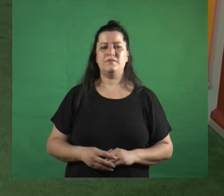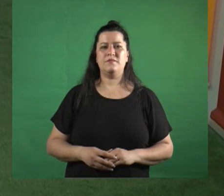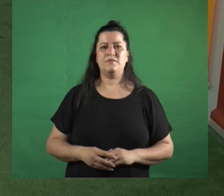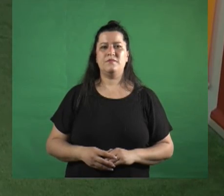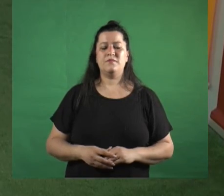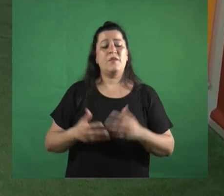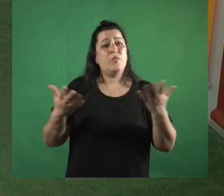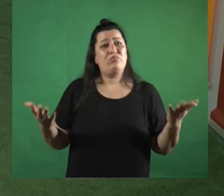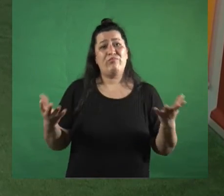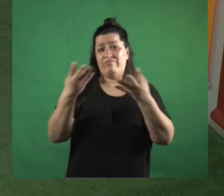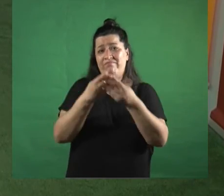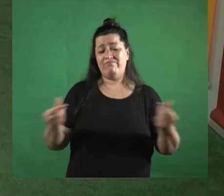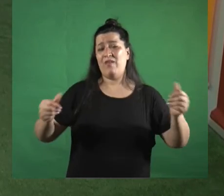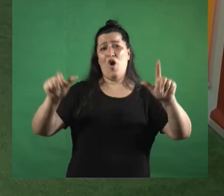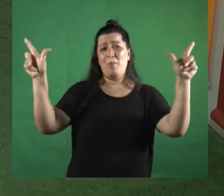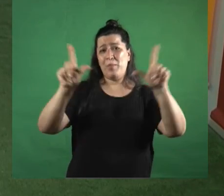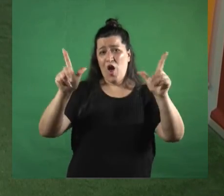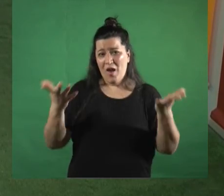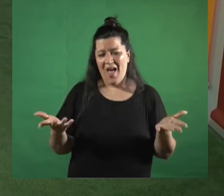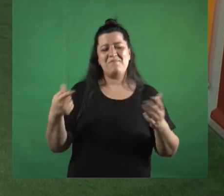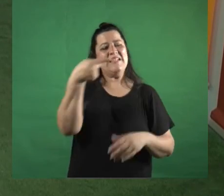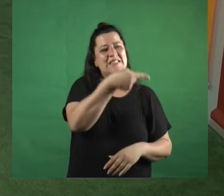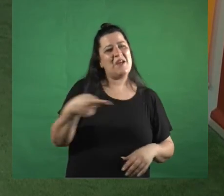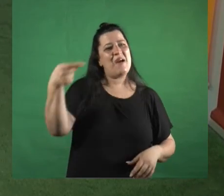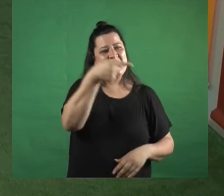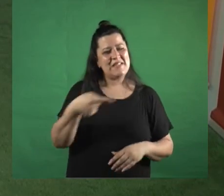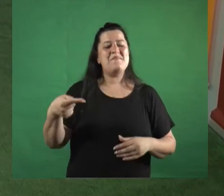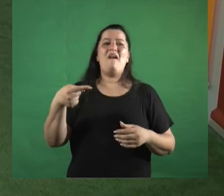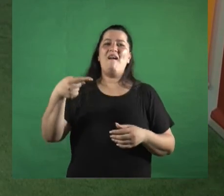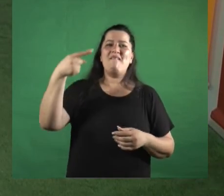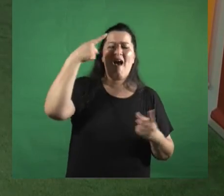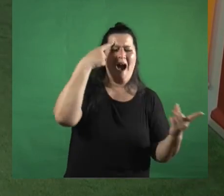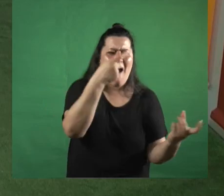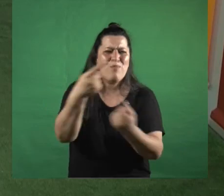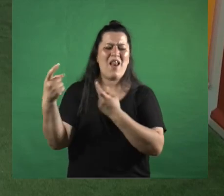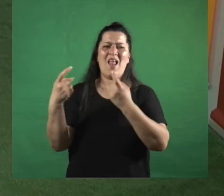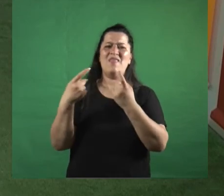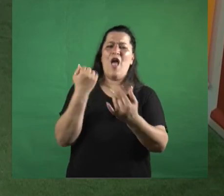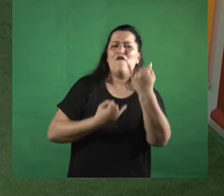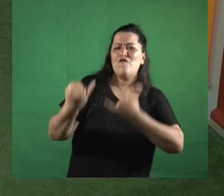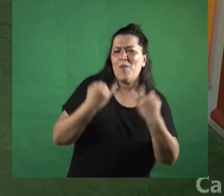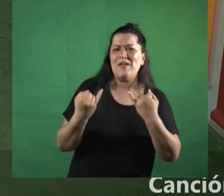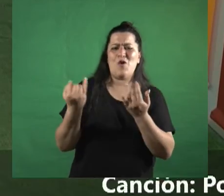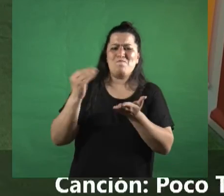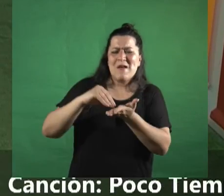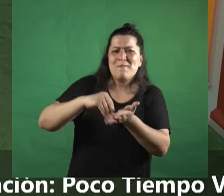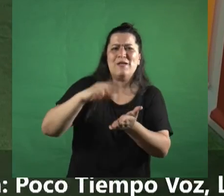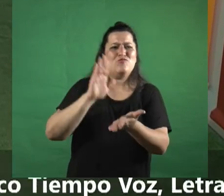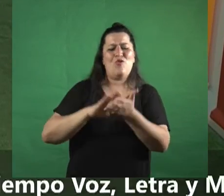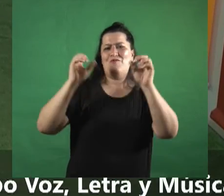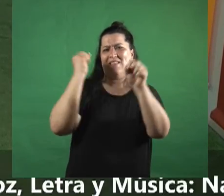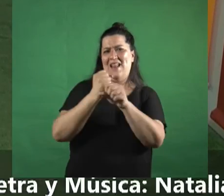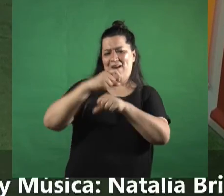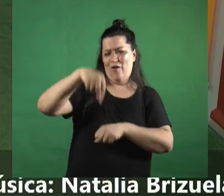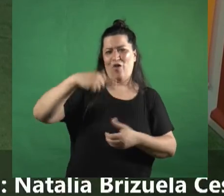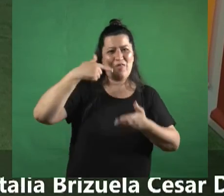bueno se nos acabó el programa y como todas las semanas vamos aprendiendo e informándonos un poco más sobre todo el trabajo que viene haciendo el INADI